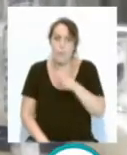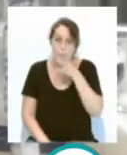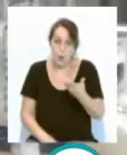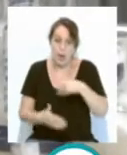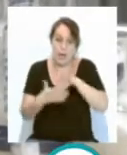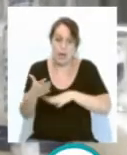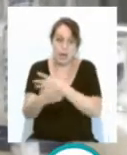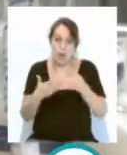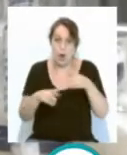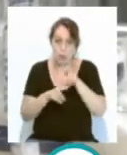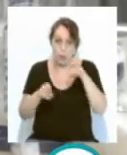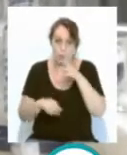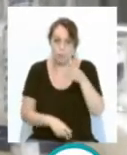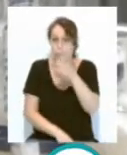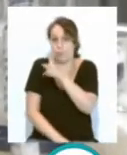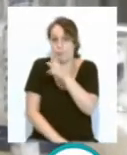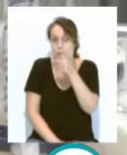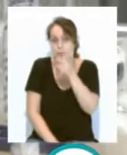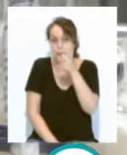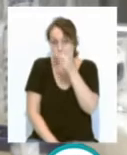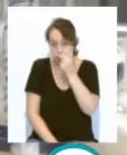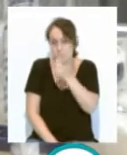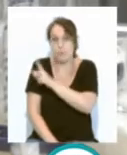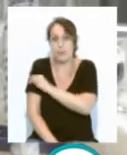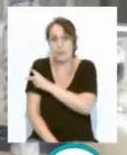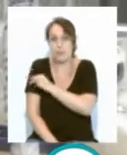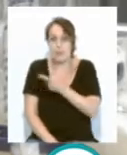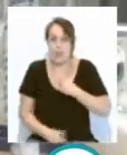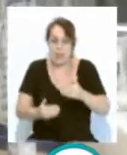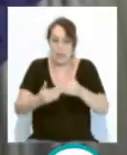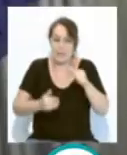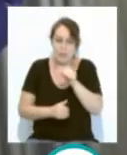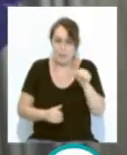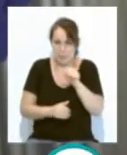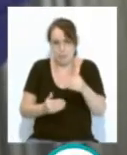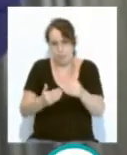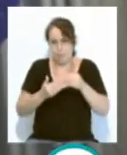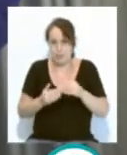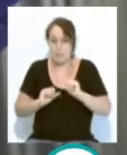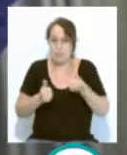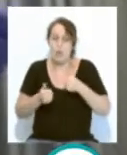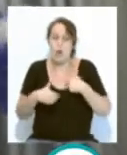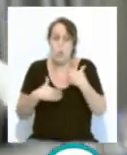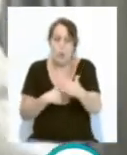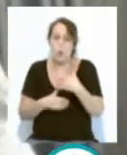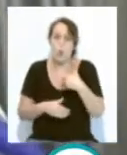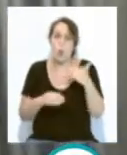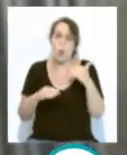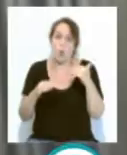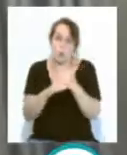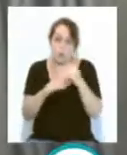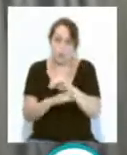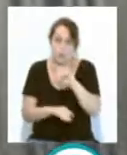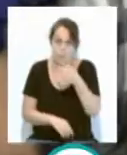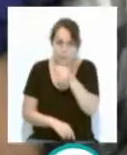nuevo calendario de vacunación frente a la gripe se adelanta varias semanas a la fecha habitual y está previsto que se inicie en la primera de octubre. El